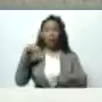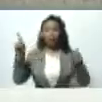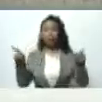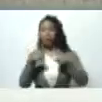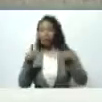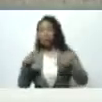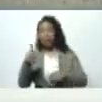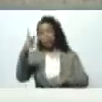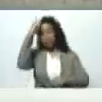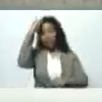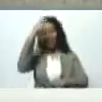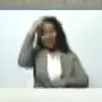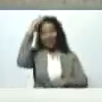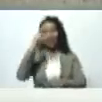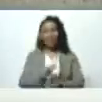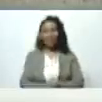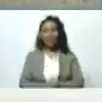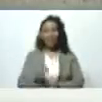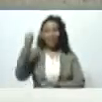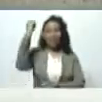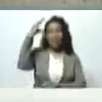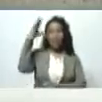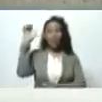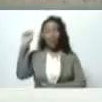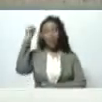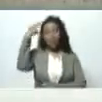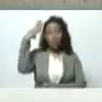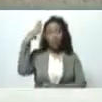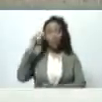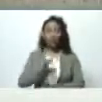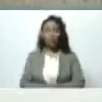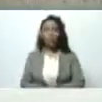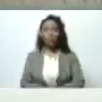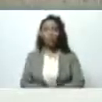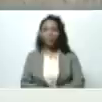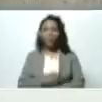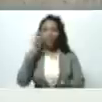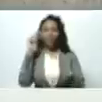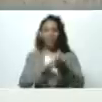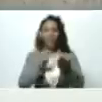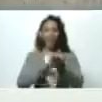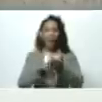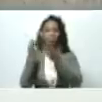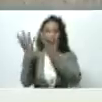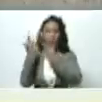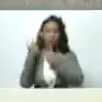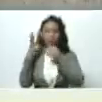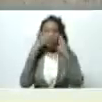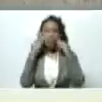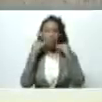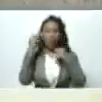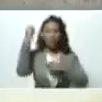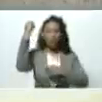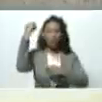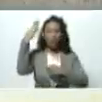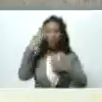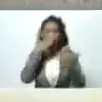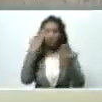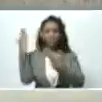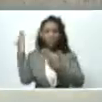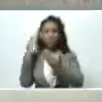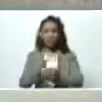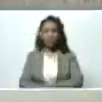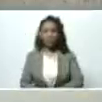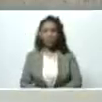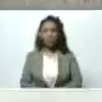Tarek de sol a sol Gonzalve de verdad cuéntame esa experiencia de sol a sol adelante presidente Gonzalve